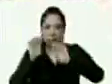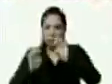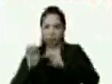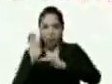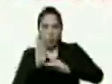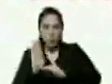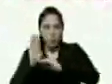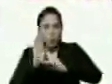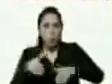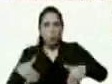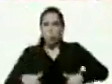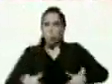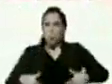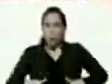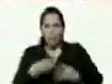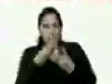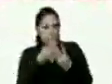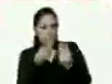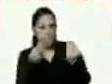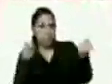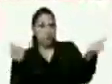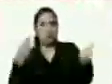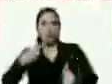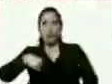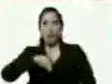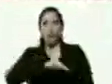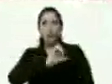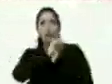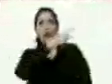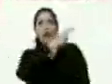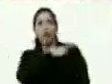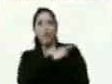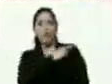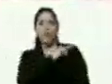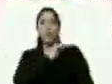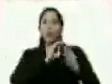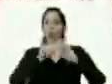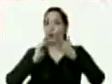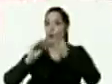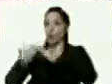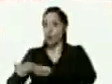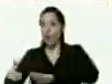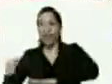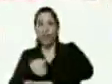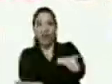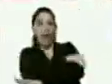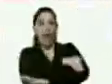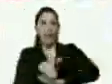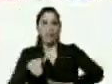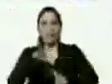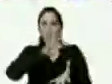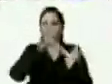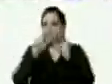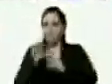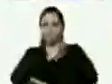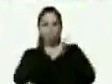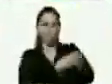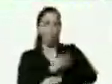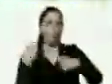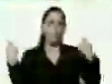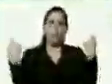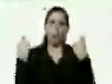eficiencia de calidad con nuestro jefe jefa de comunidades de calle clave poder popular